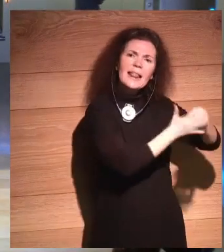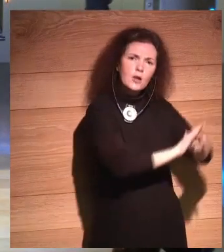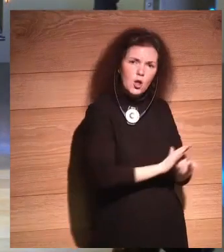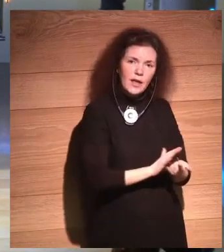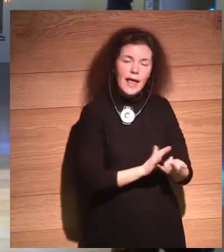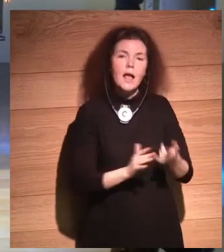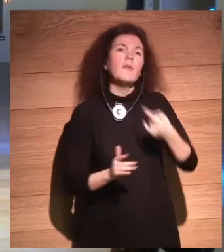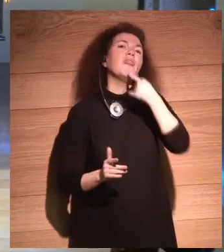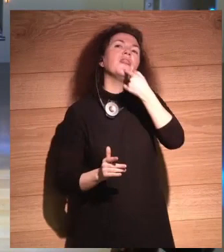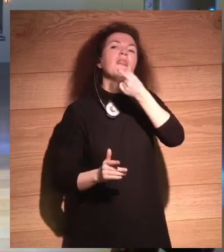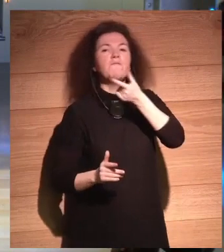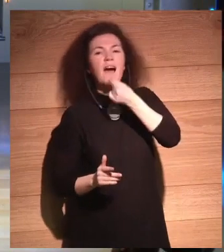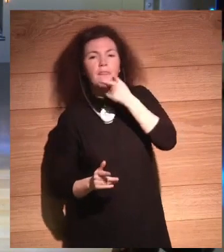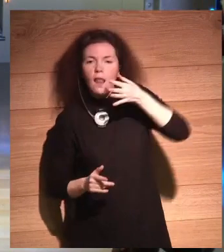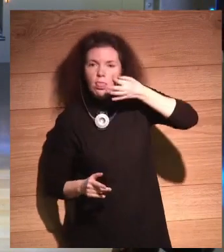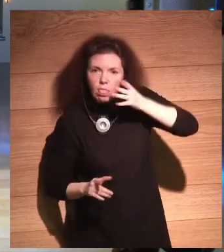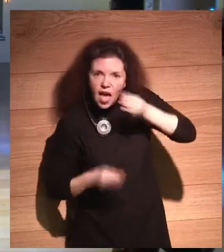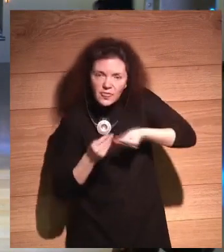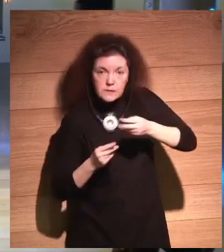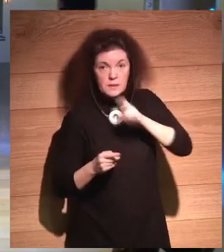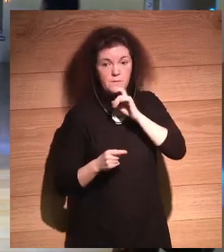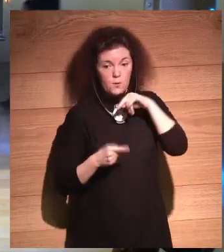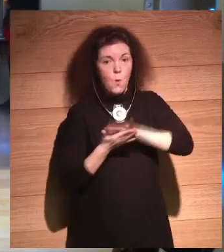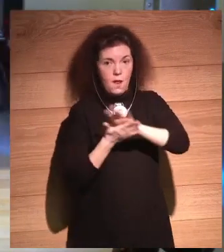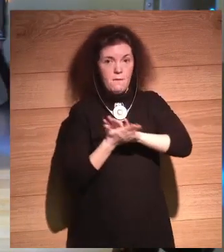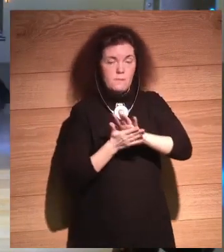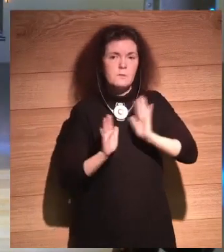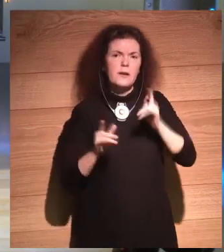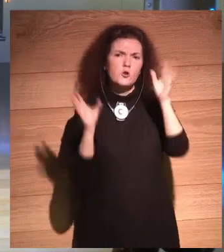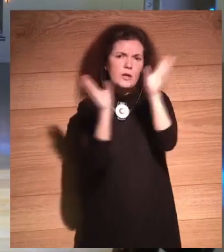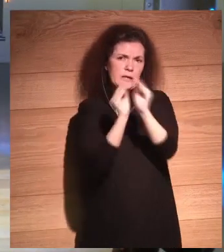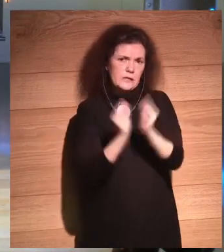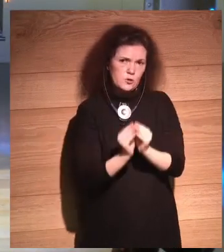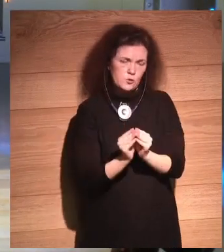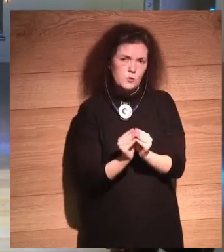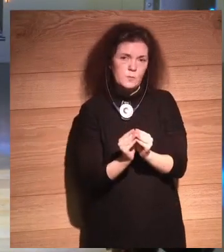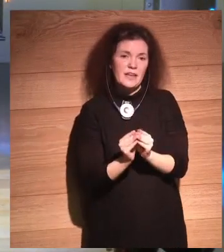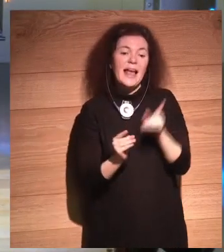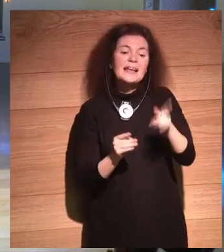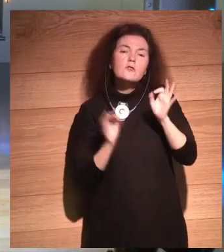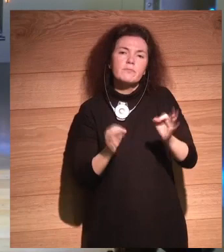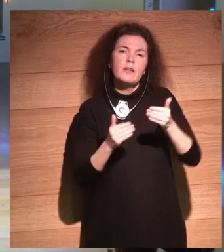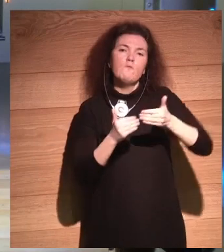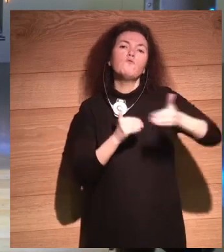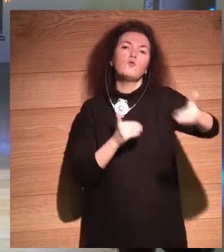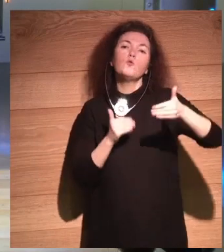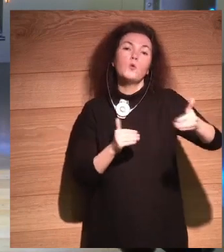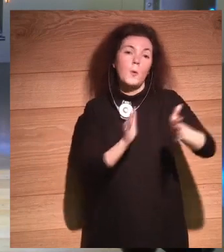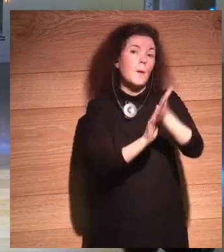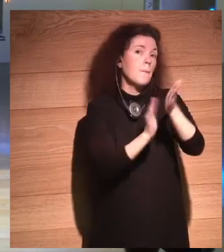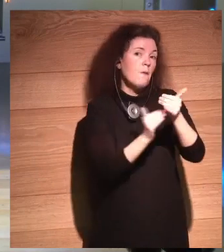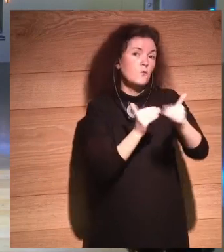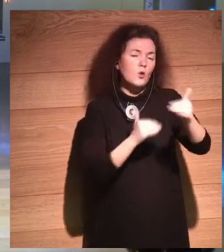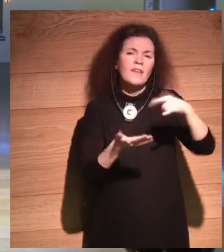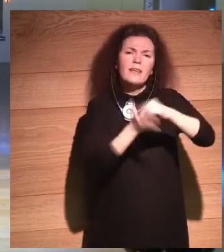Esto es más fácil de decir que de hacer. Luego hablaremos de ellos. Pero bueno, lo voy a resumir diciendo que esto es el futuro que viene. La